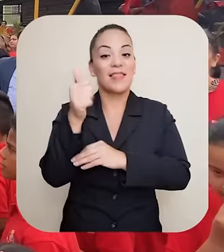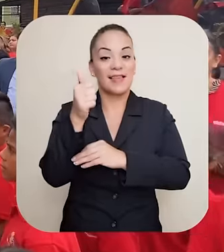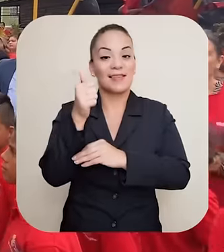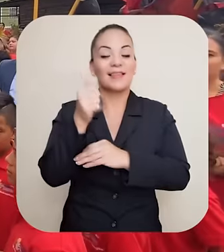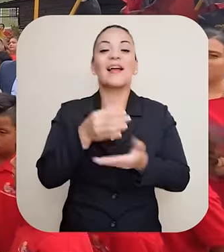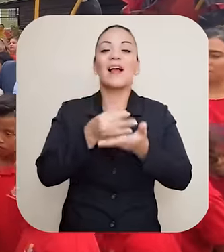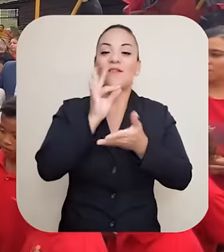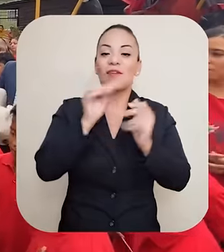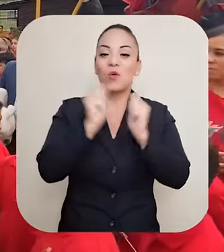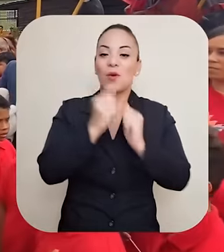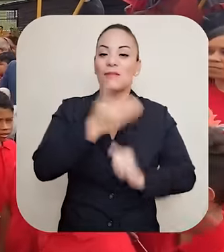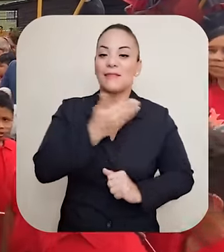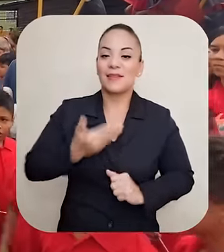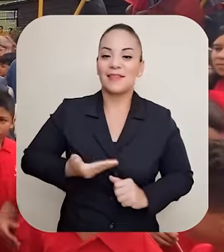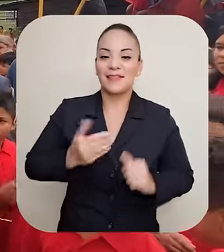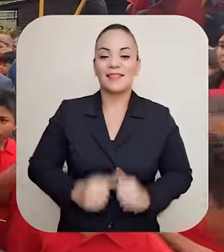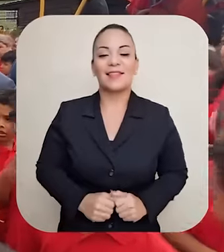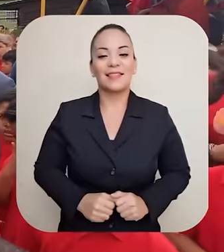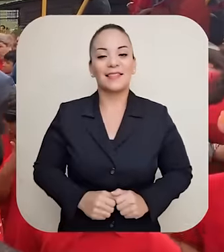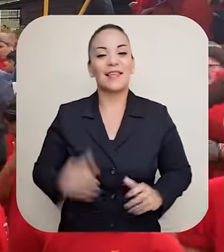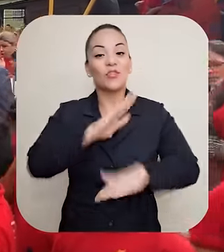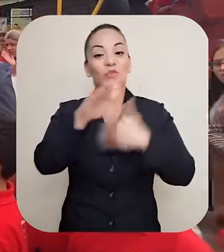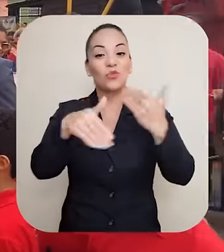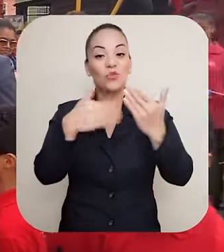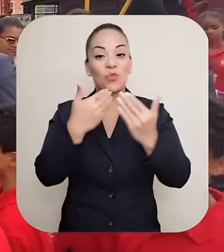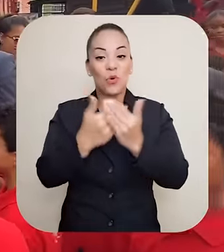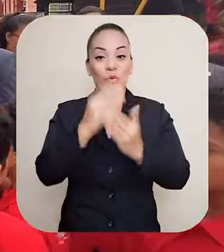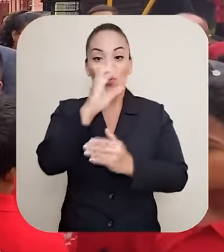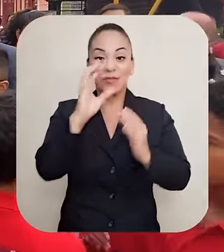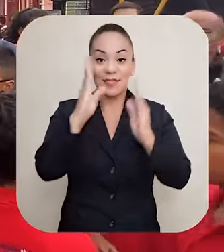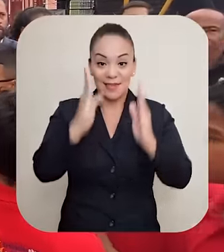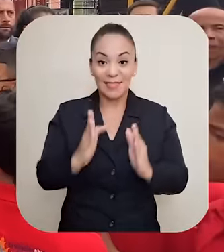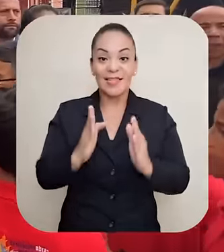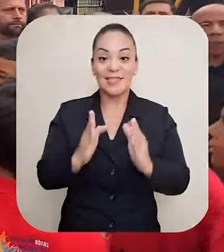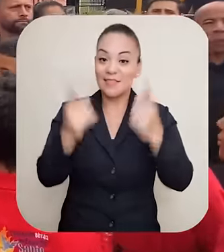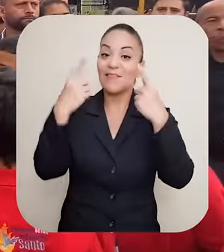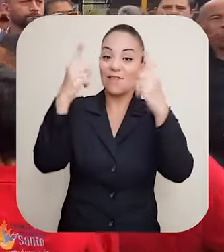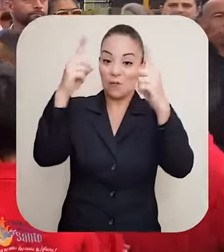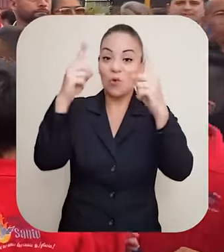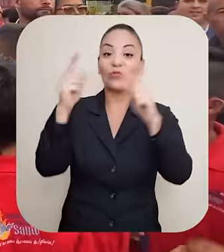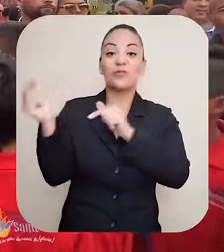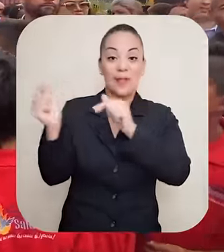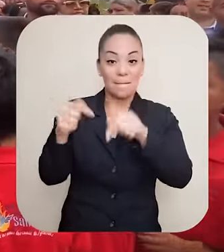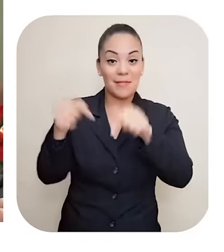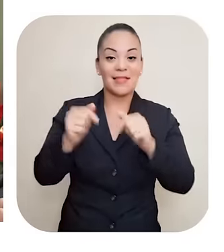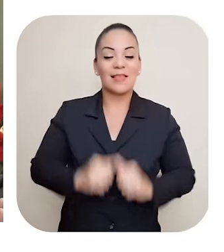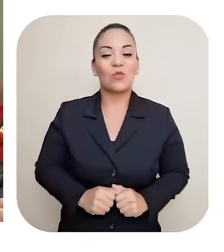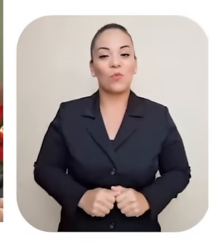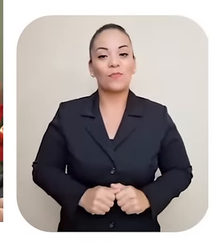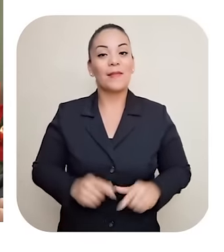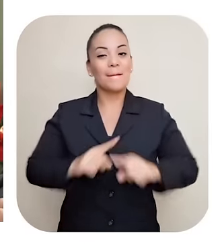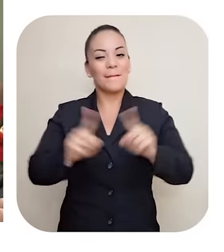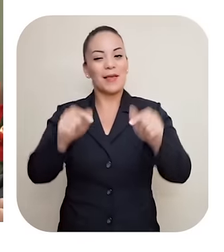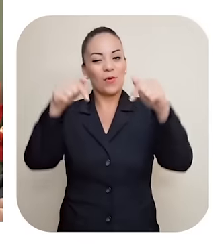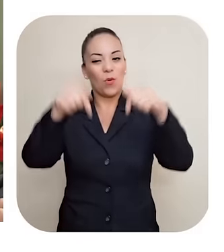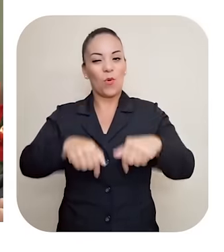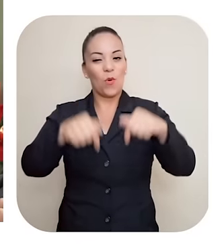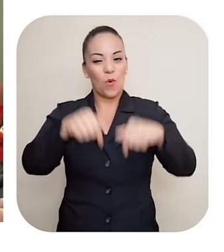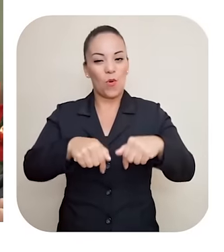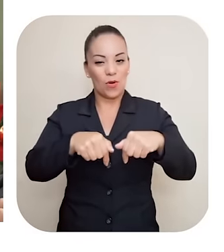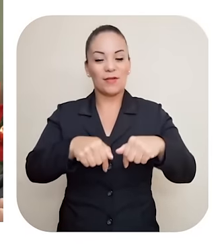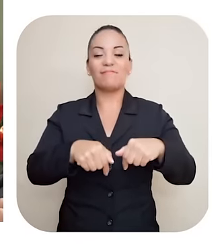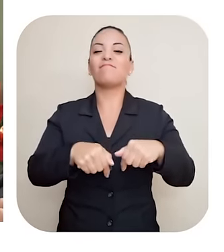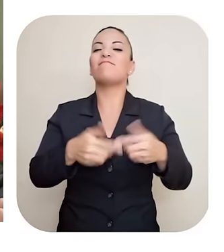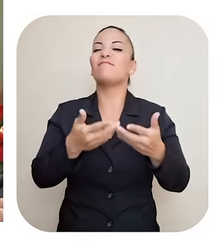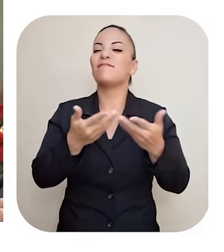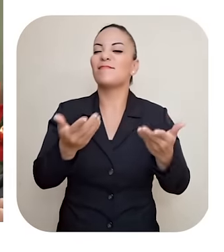Presidente Todos costarricenses de fama mundial Y yo creo que hoy es el momento